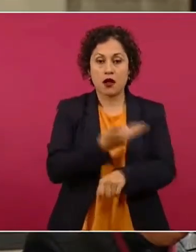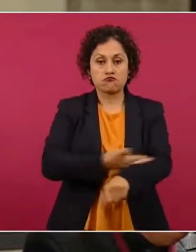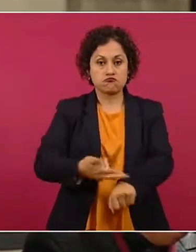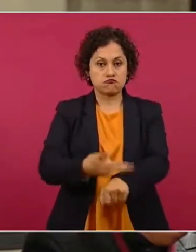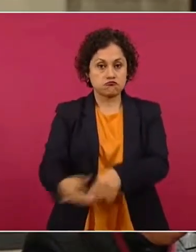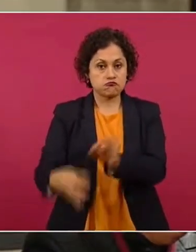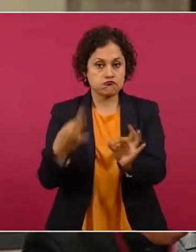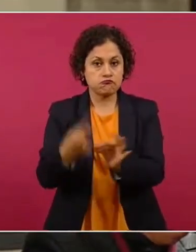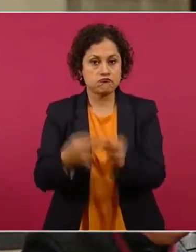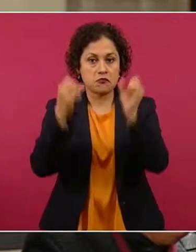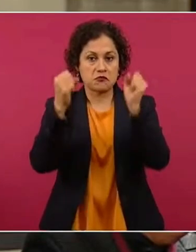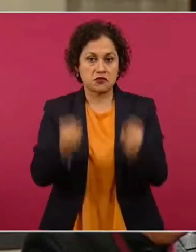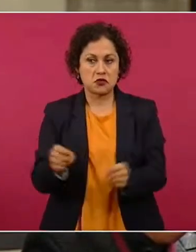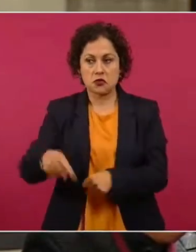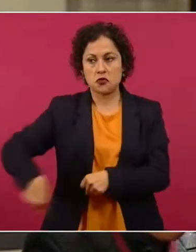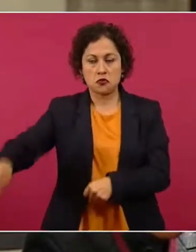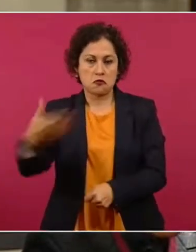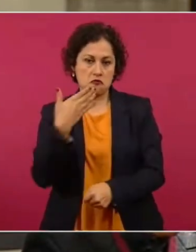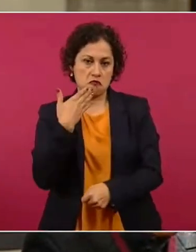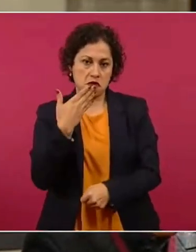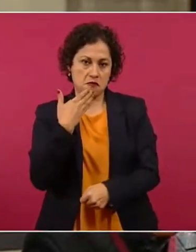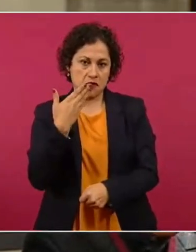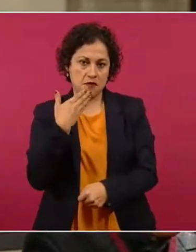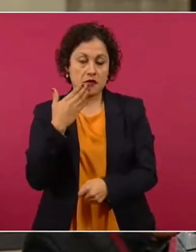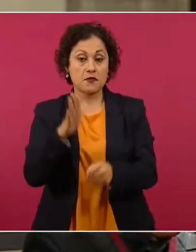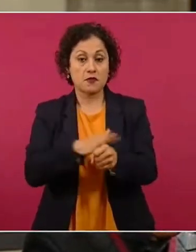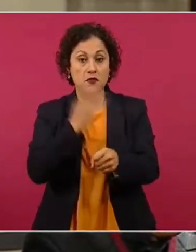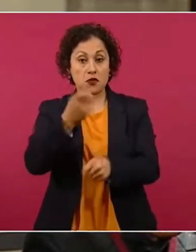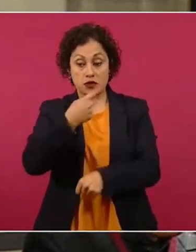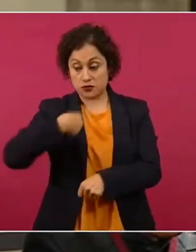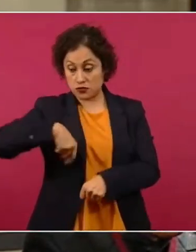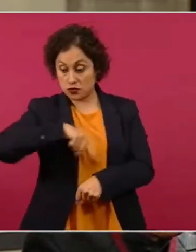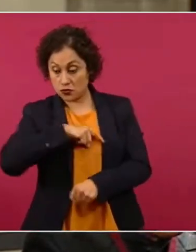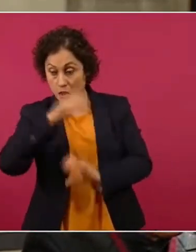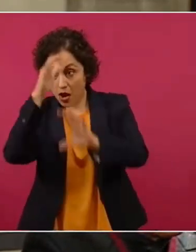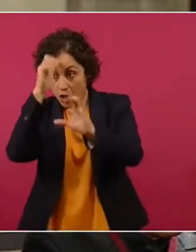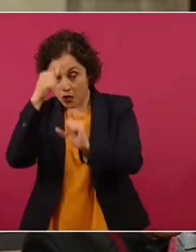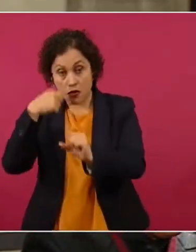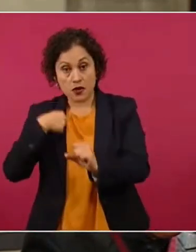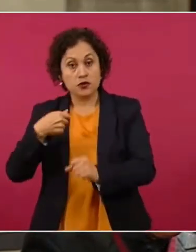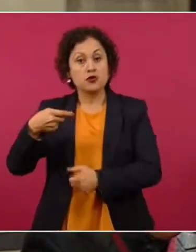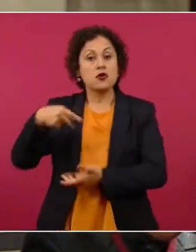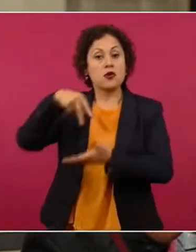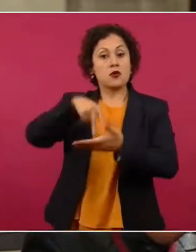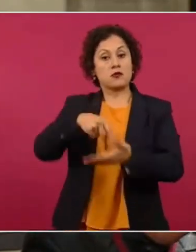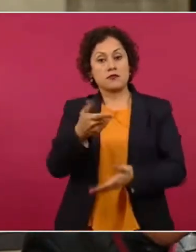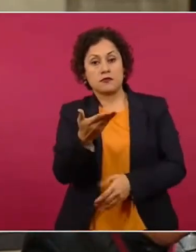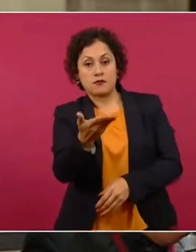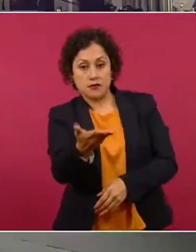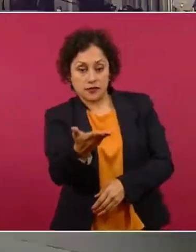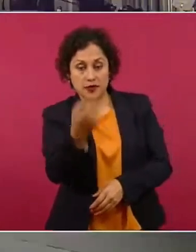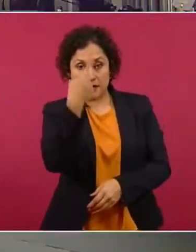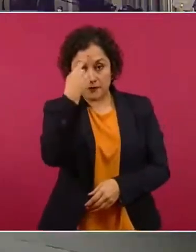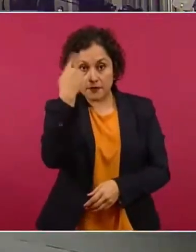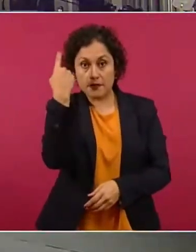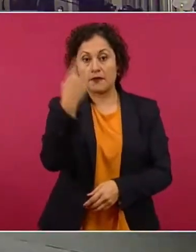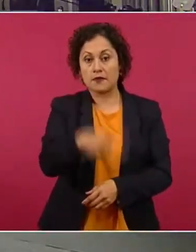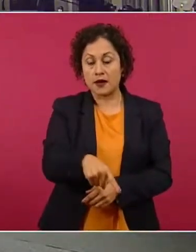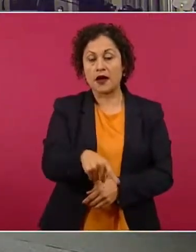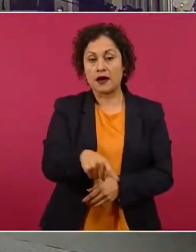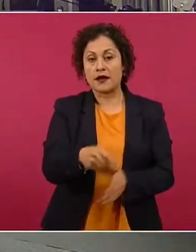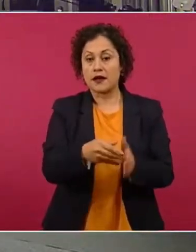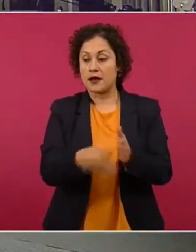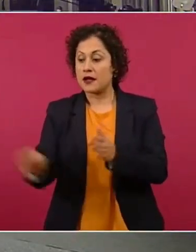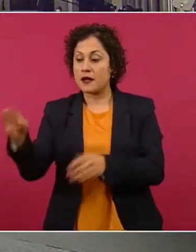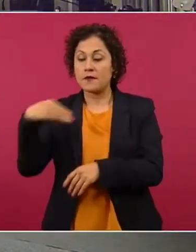presidente, que le quiero yo hacer a nombre de todos ellos y a nombre de los honorenses, es que más allá del 31 de